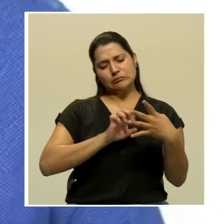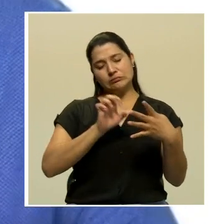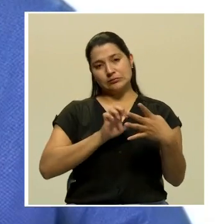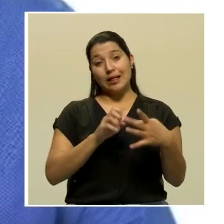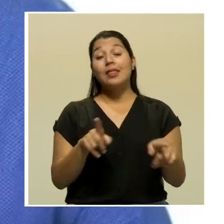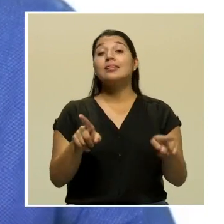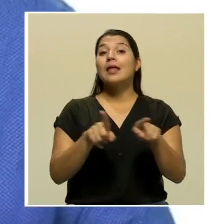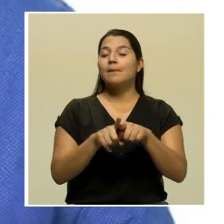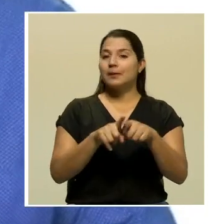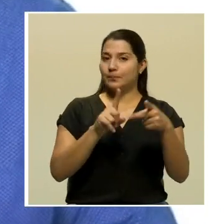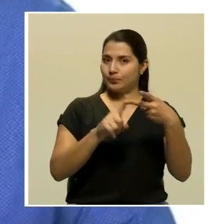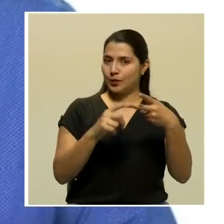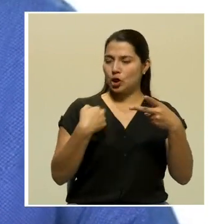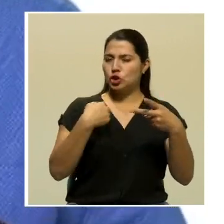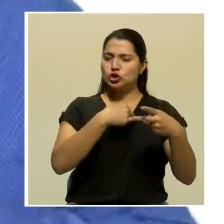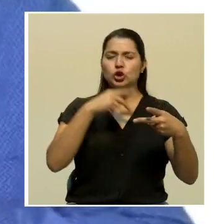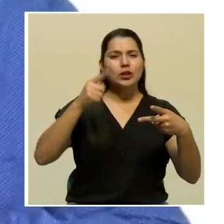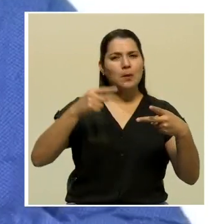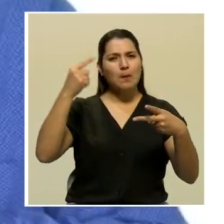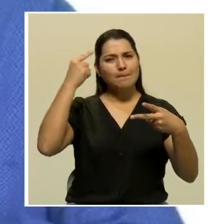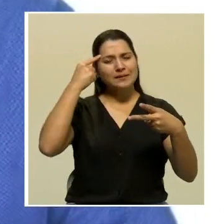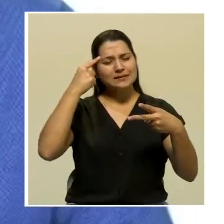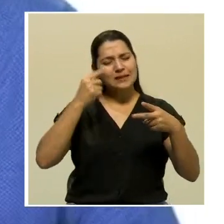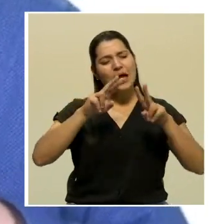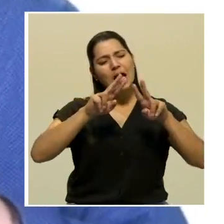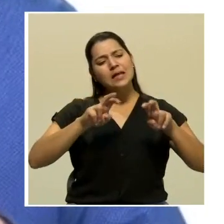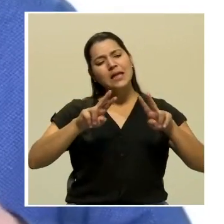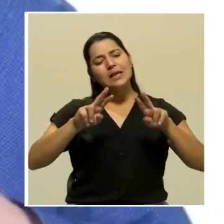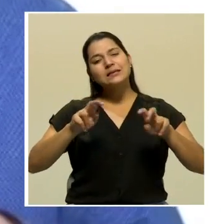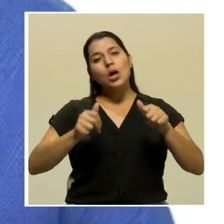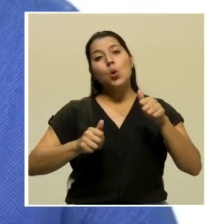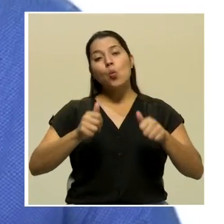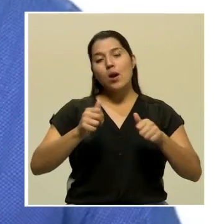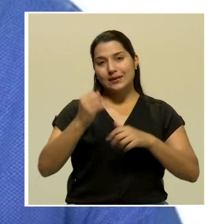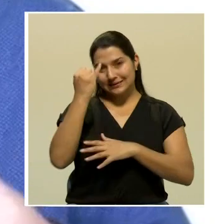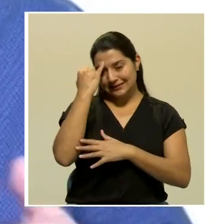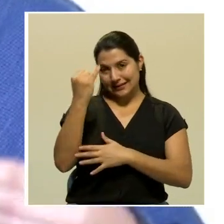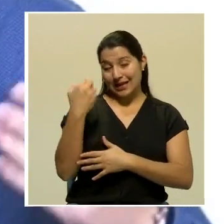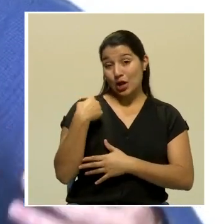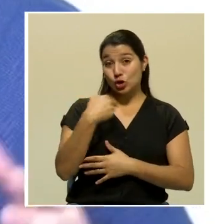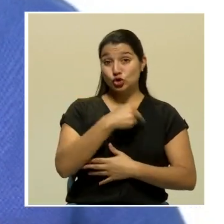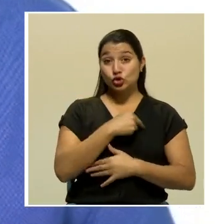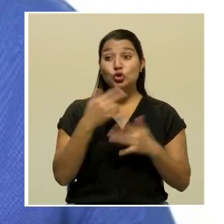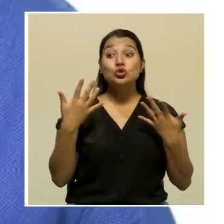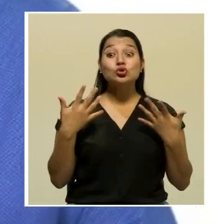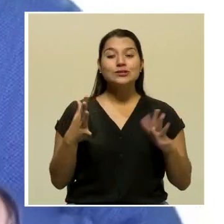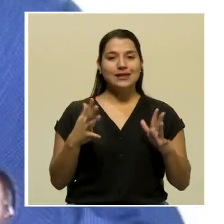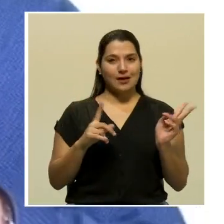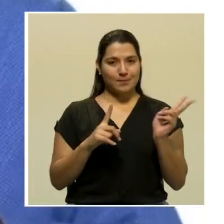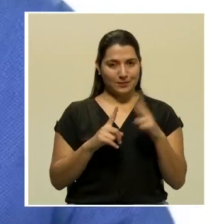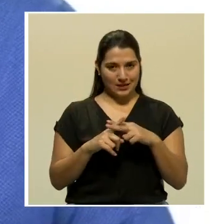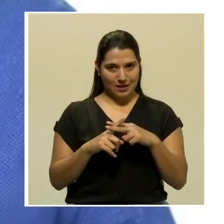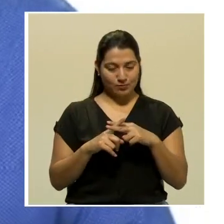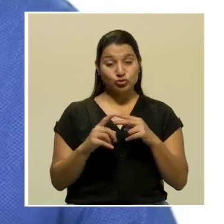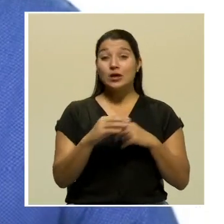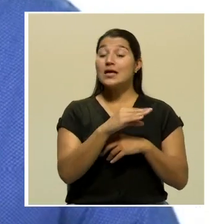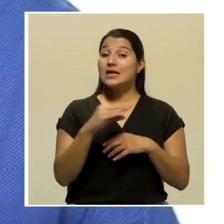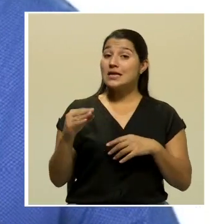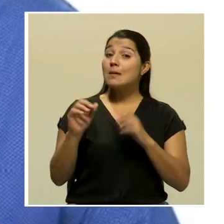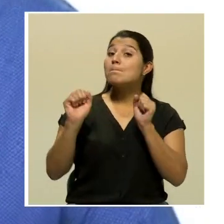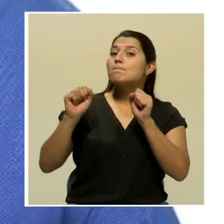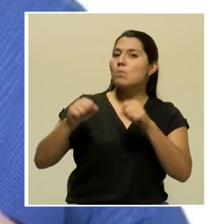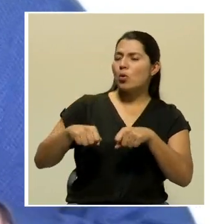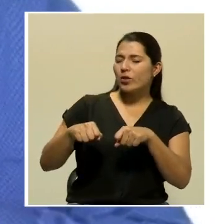aspecto que debemos considerar es analizar cuáles son las iniciativas que tenemos ya en implementación y de ellas poder